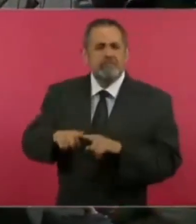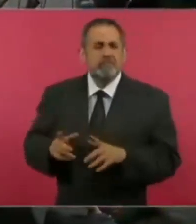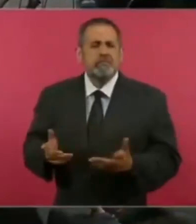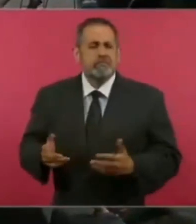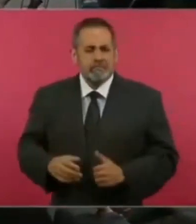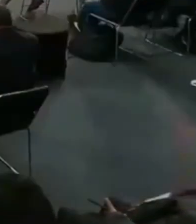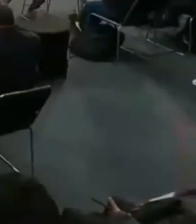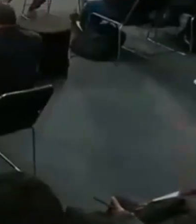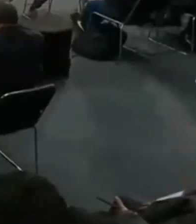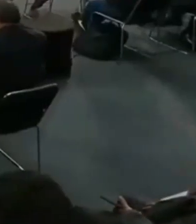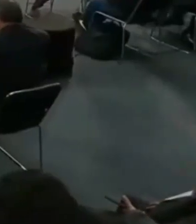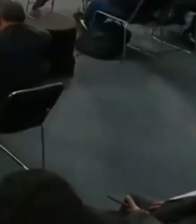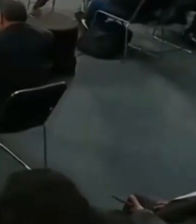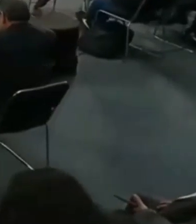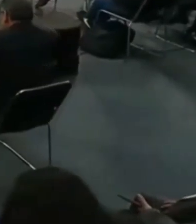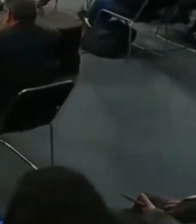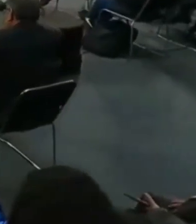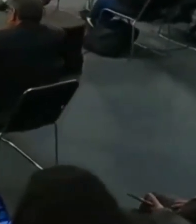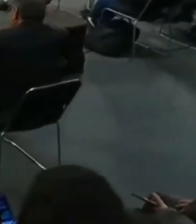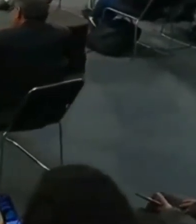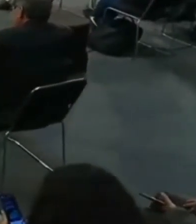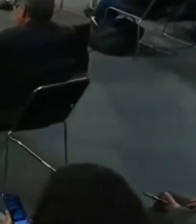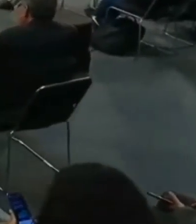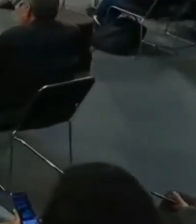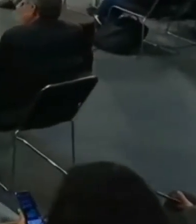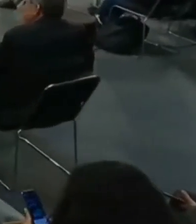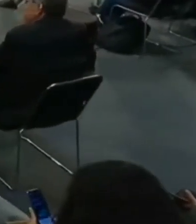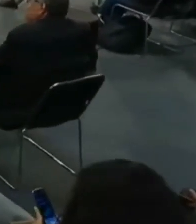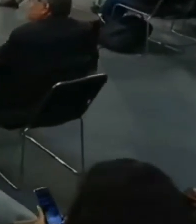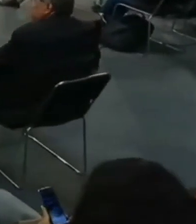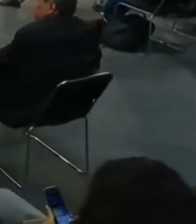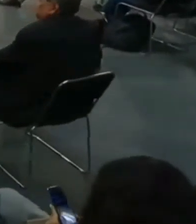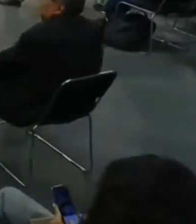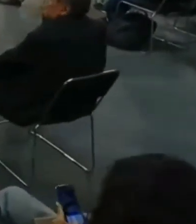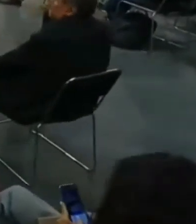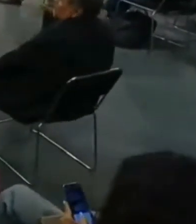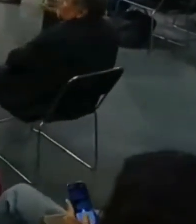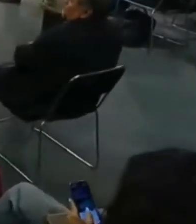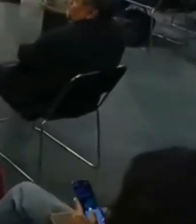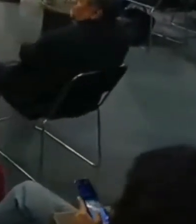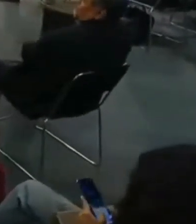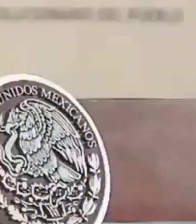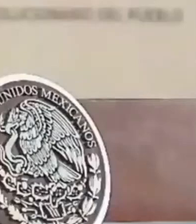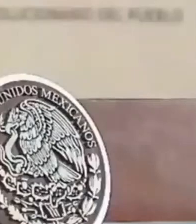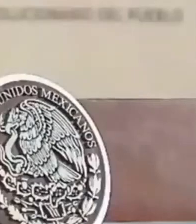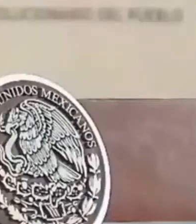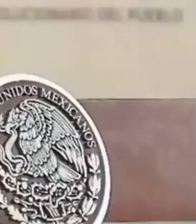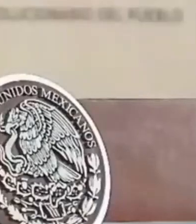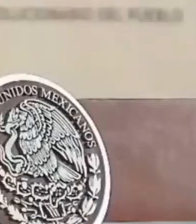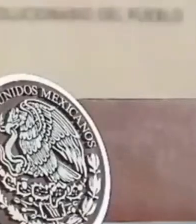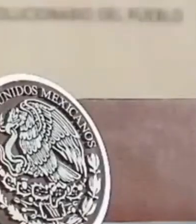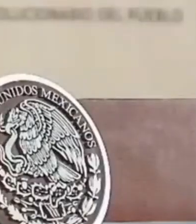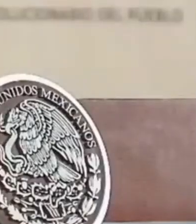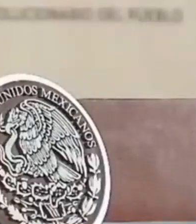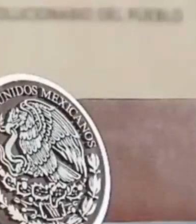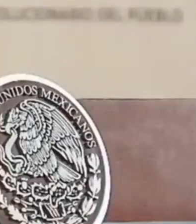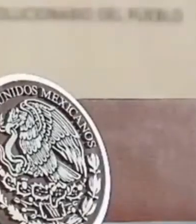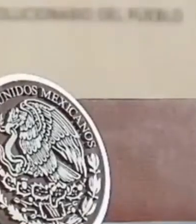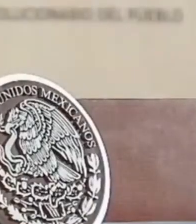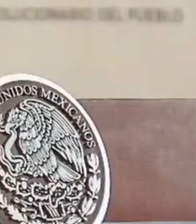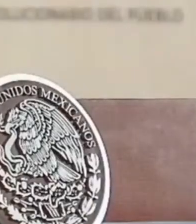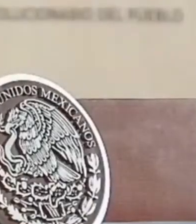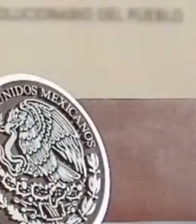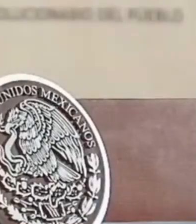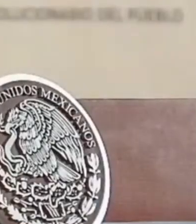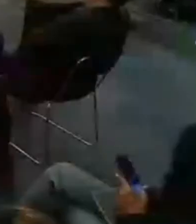bueno se está mejorando mucho primero esto